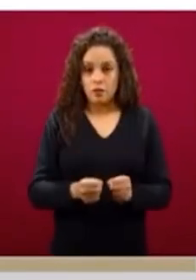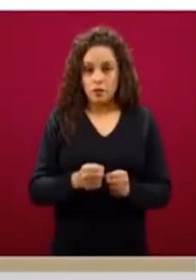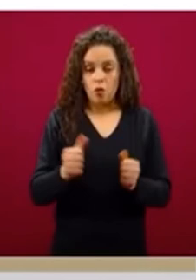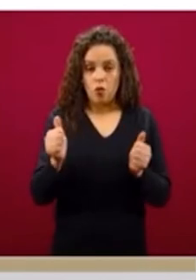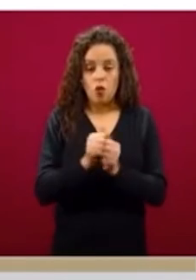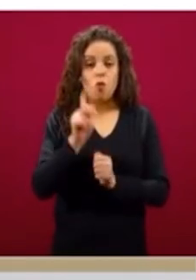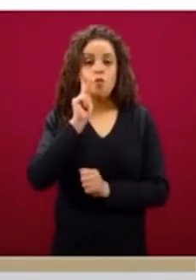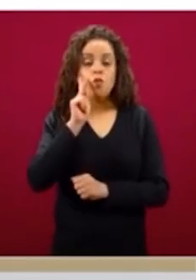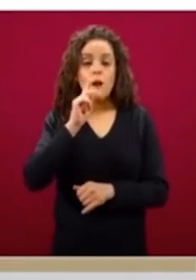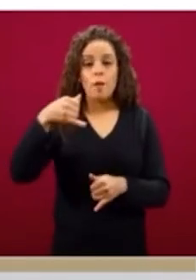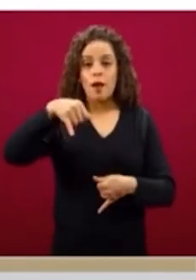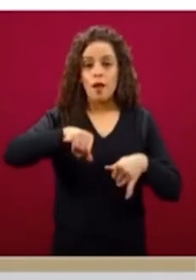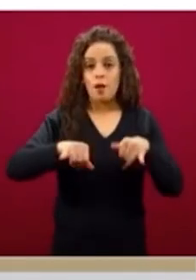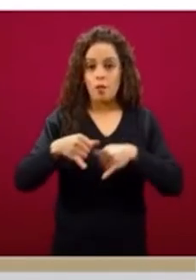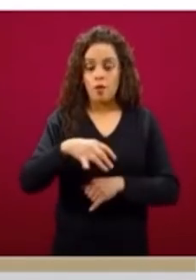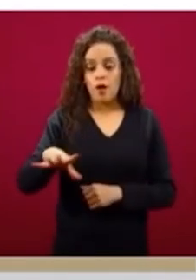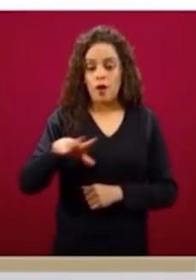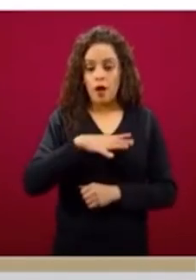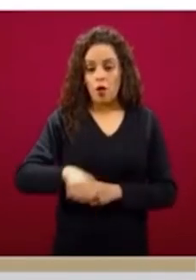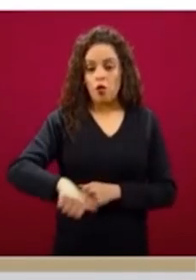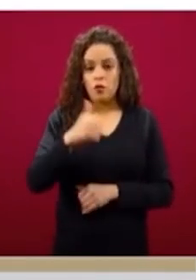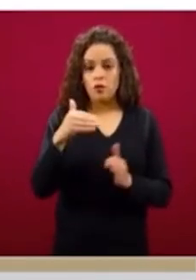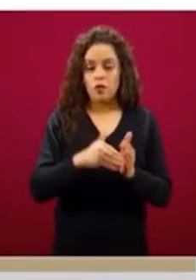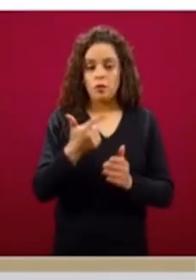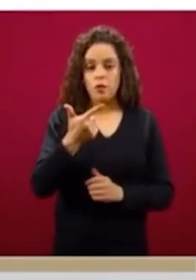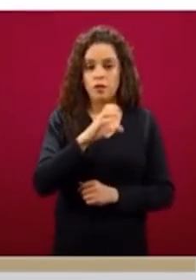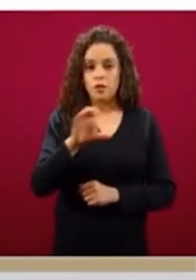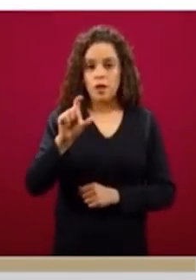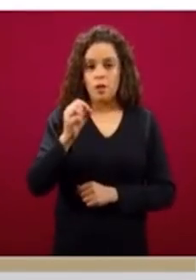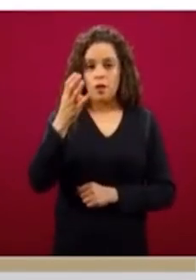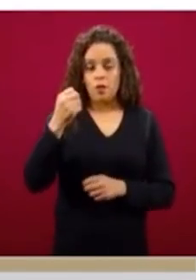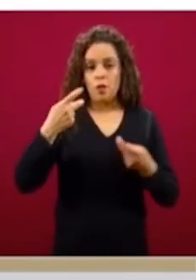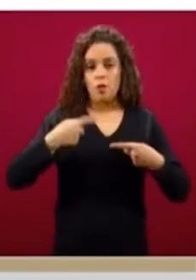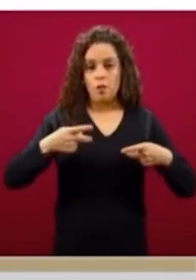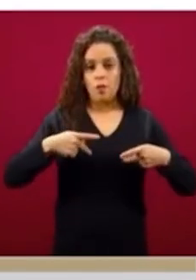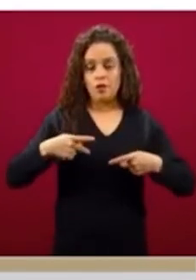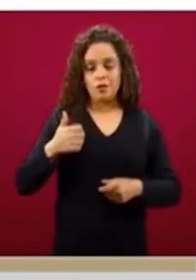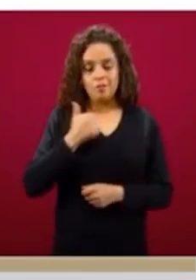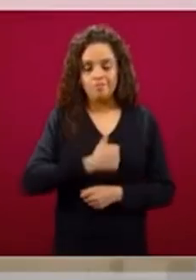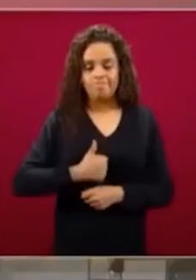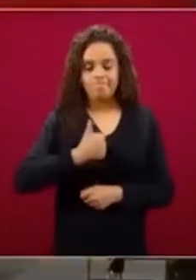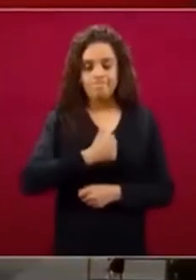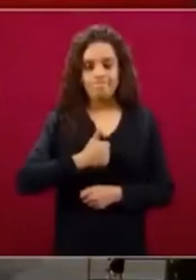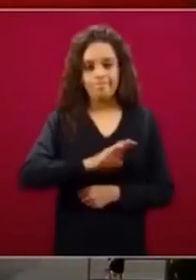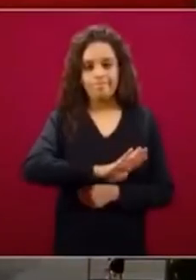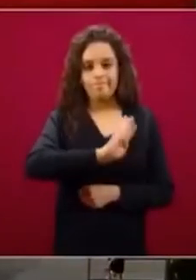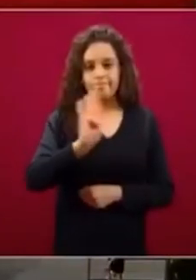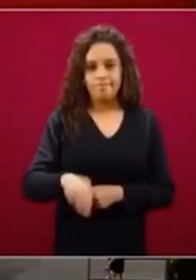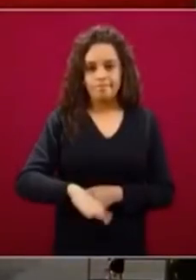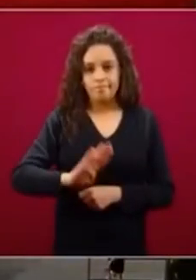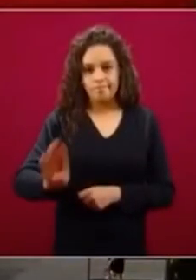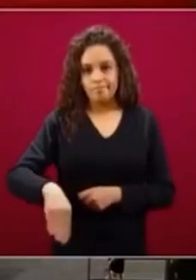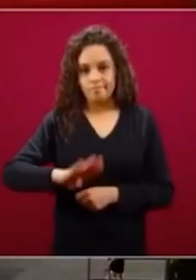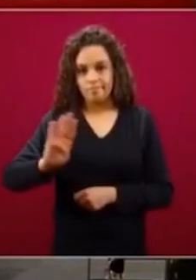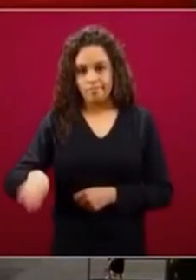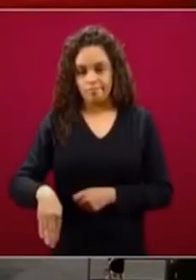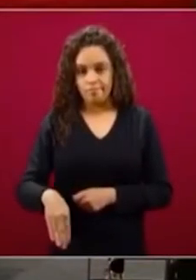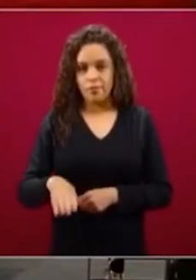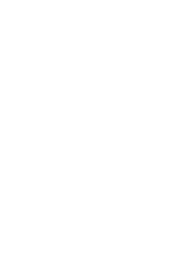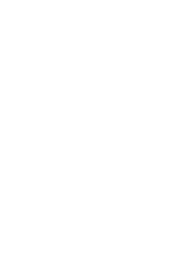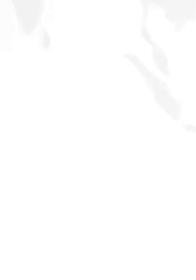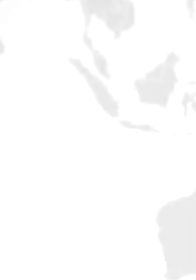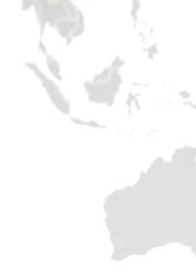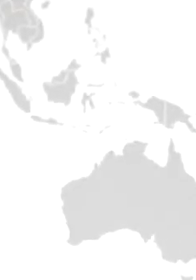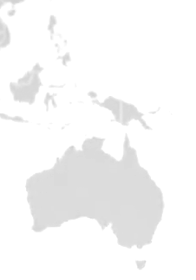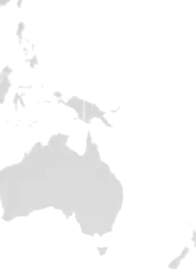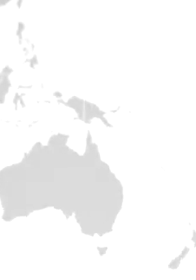11 mil 729 personas que lamentablemente perdieron la vida a consecuencia de la enfermedad.